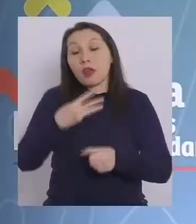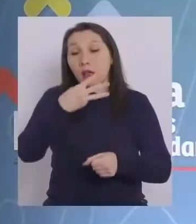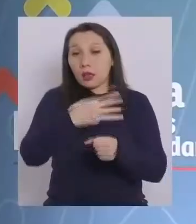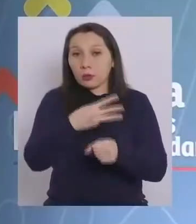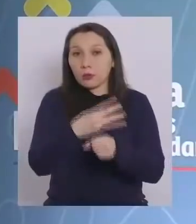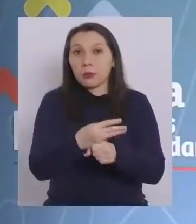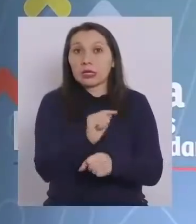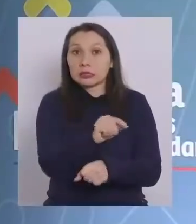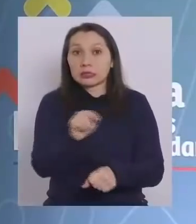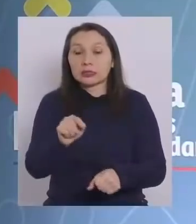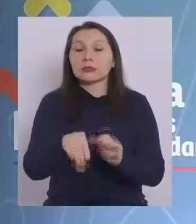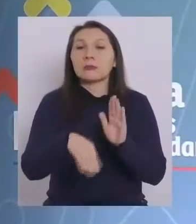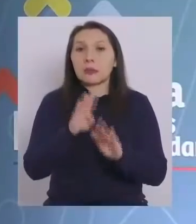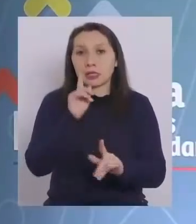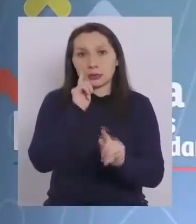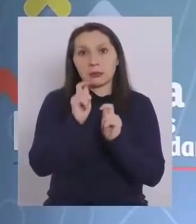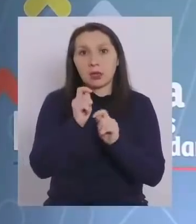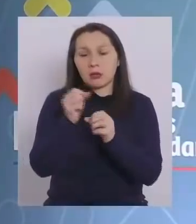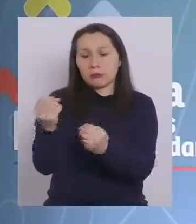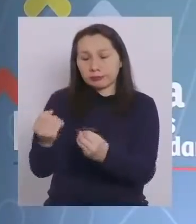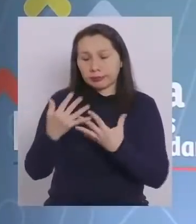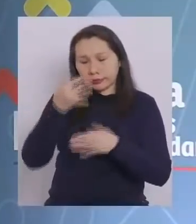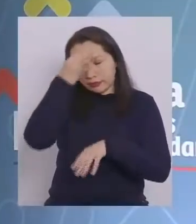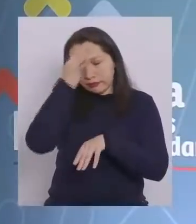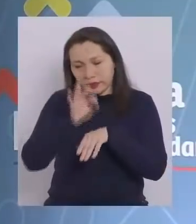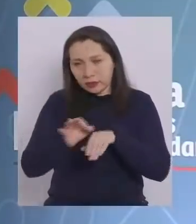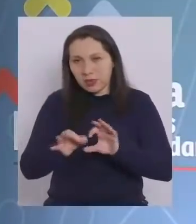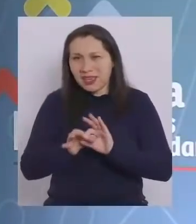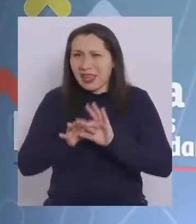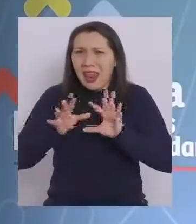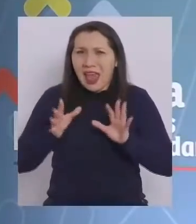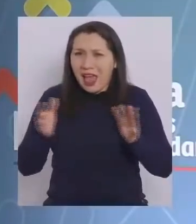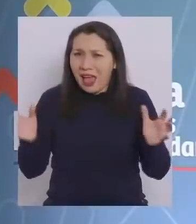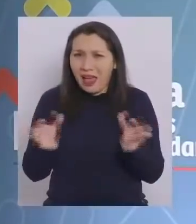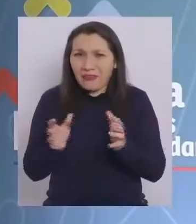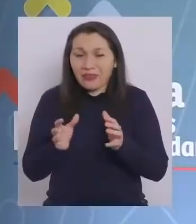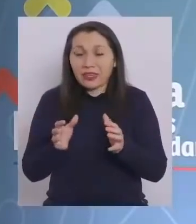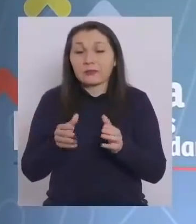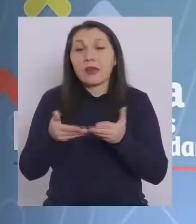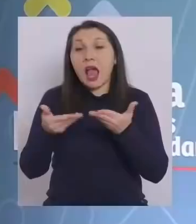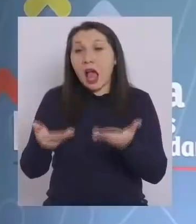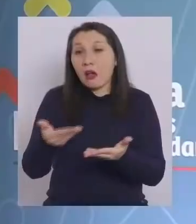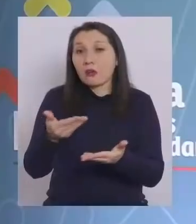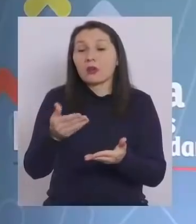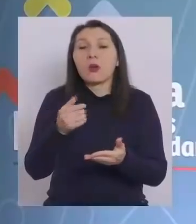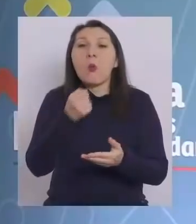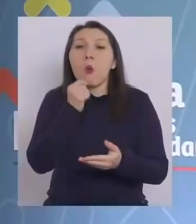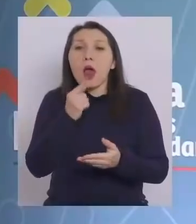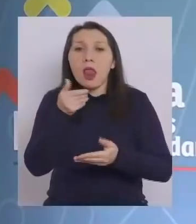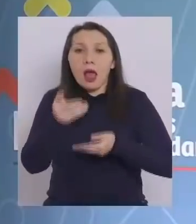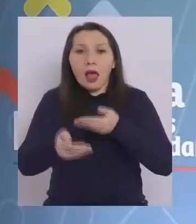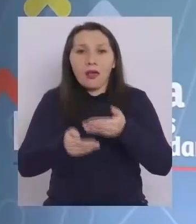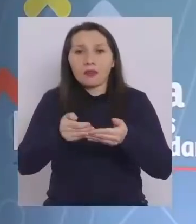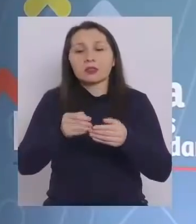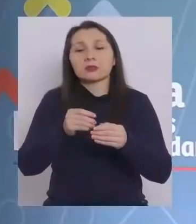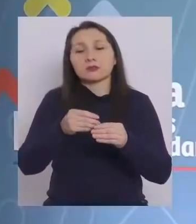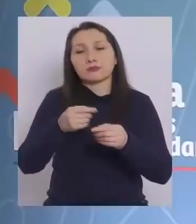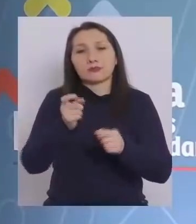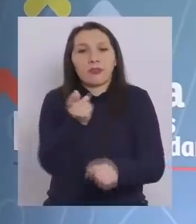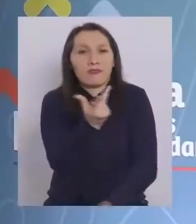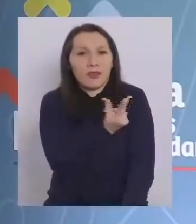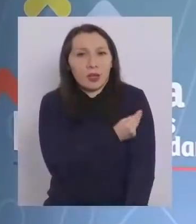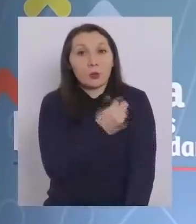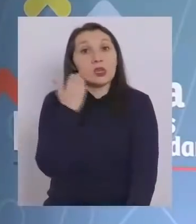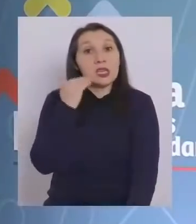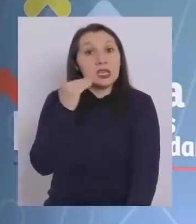adultos mayores son los que tienen más riesgo de enfermar gravemente. Por lo tanto, en este momento, lo contemplado es seguir avanzando en el proceso de vacunación de